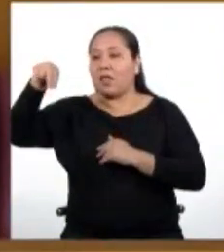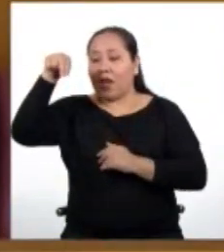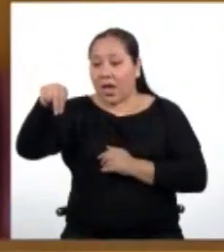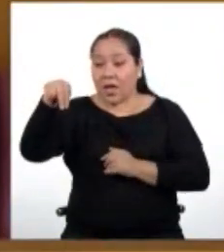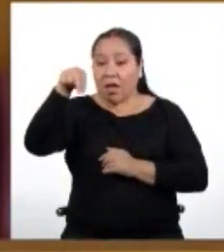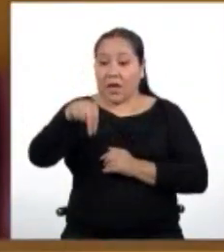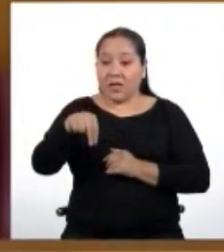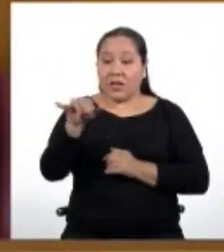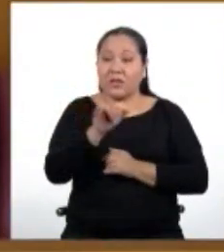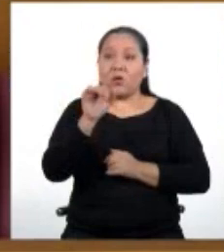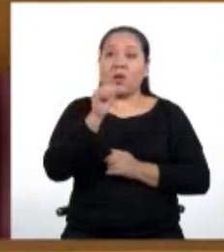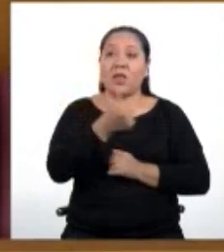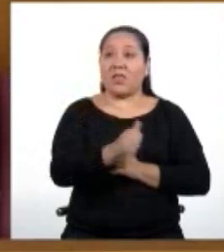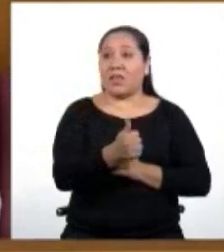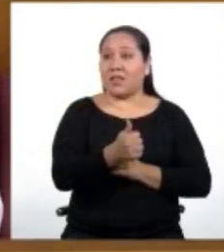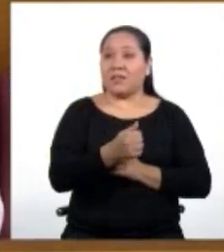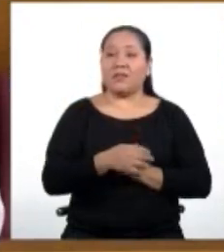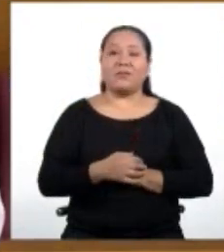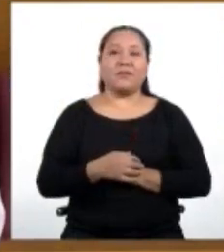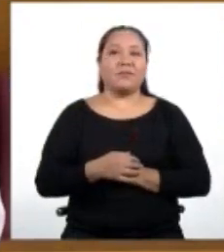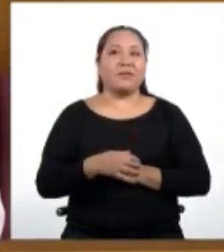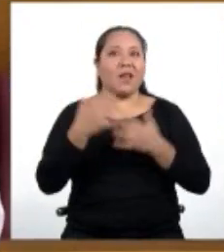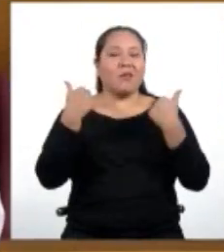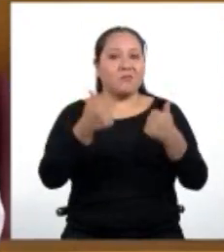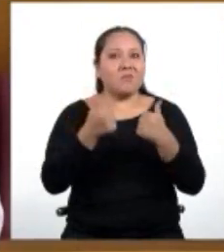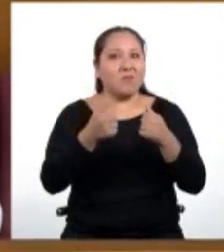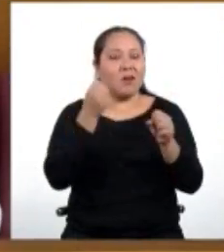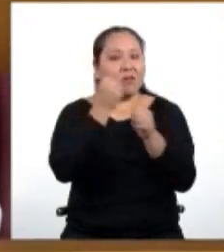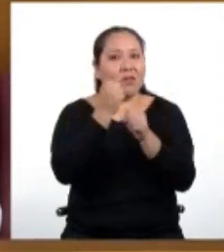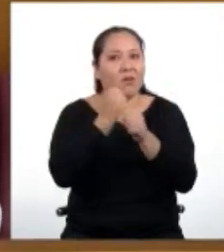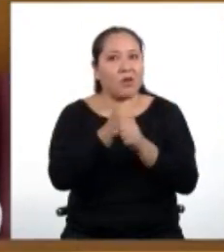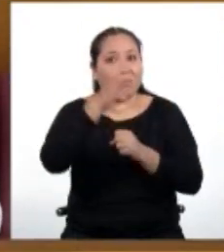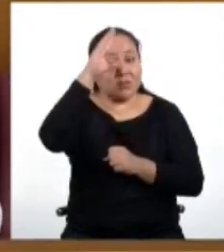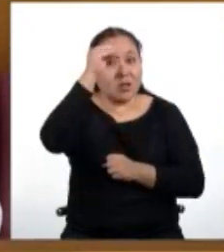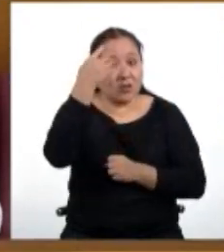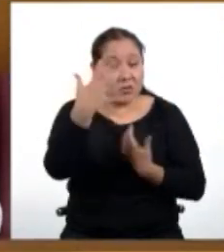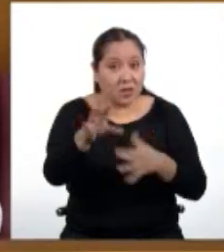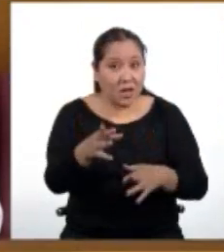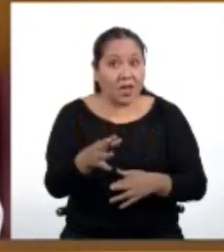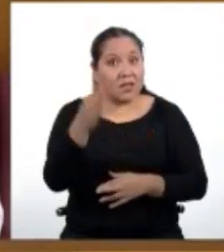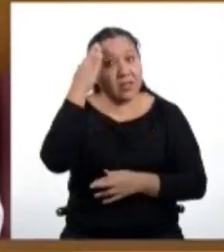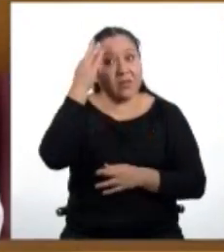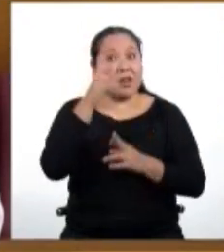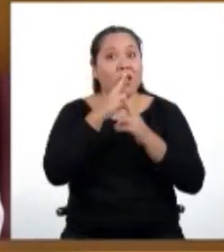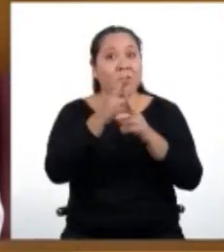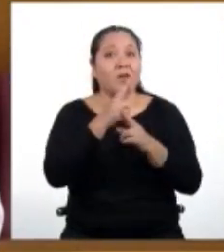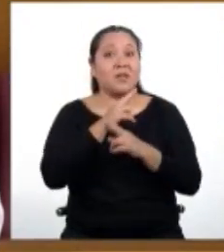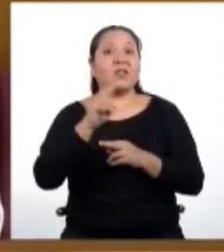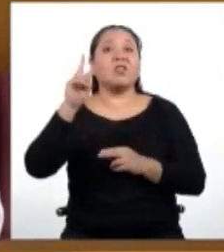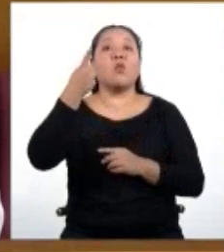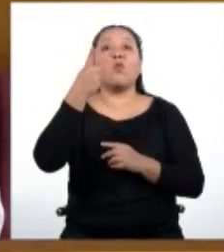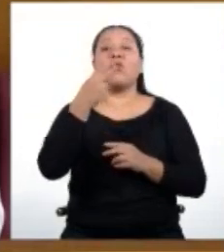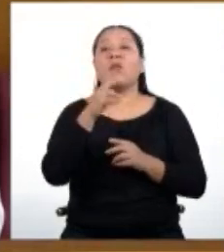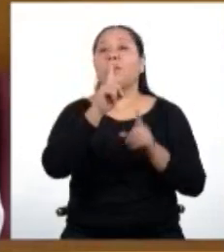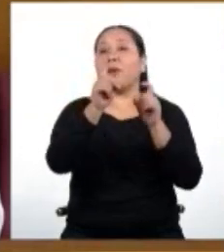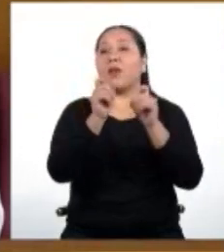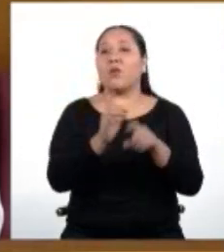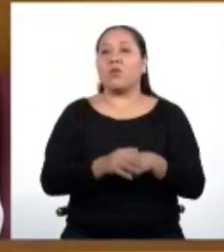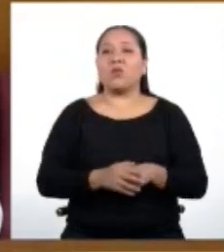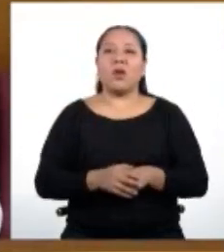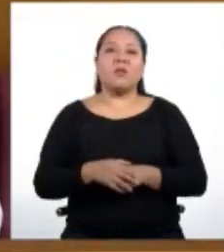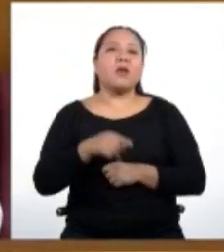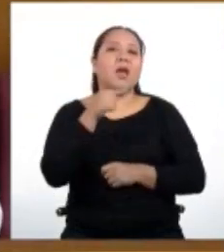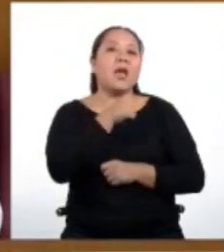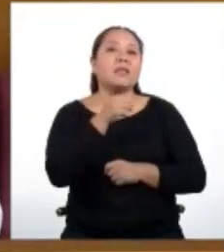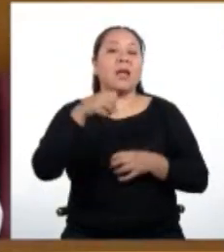trabajo con Yanira, chicos y chicas. Entonces, ya podemos dar respuesta a nuestro segundo reto. Hugo,